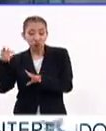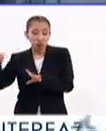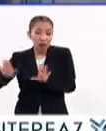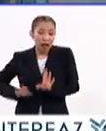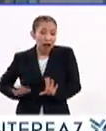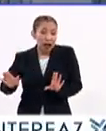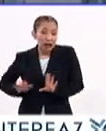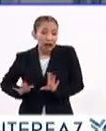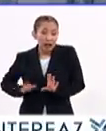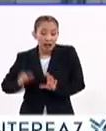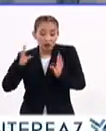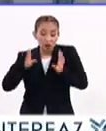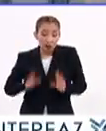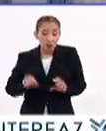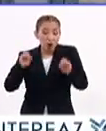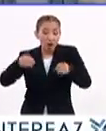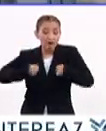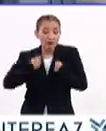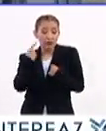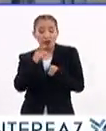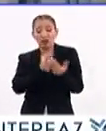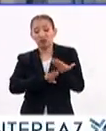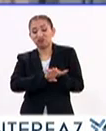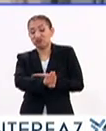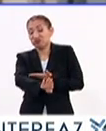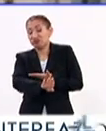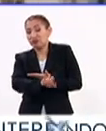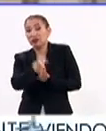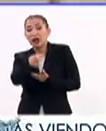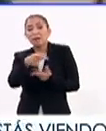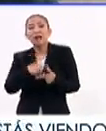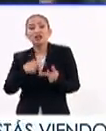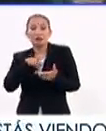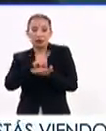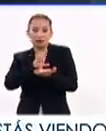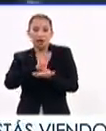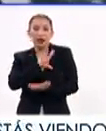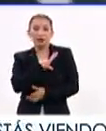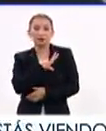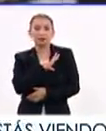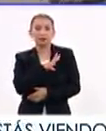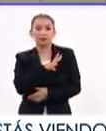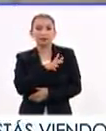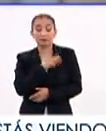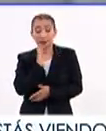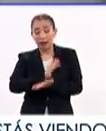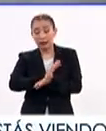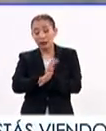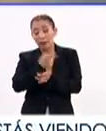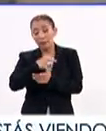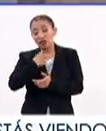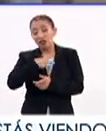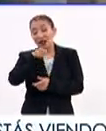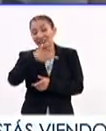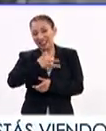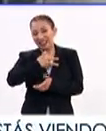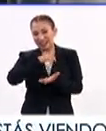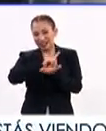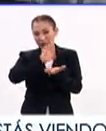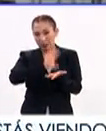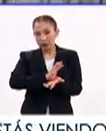sus características físicas o su forma de vida son discriminados están las personas con discapacidad. La discriminación hacia las personas con